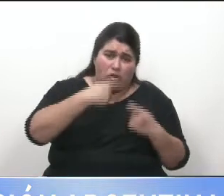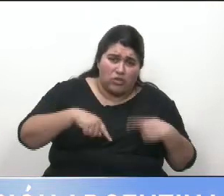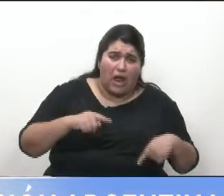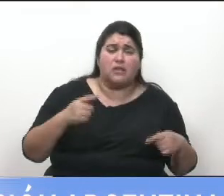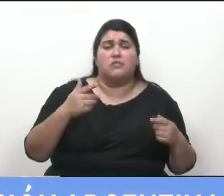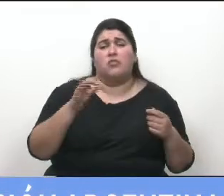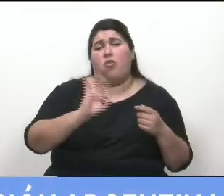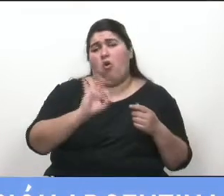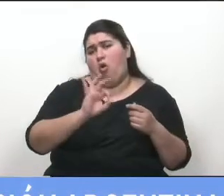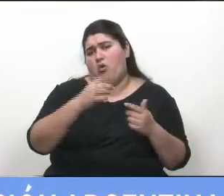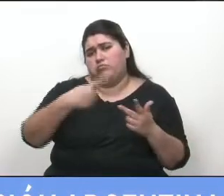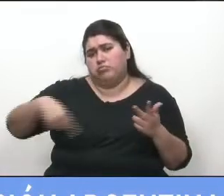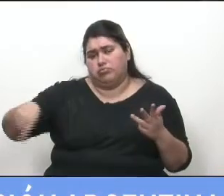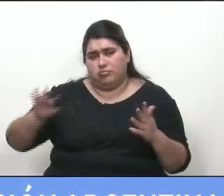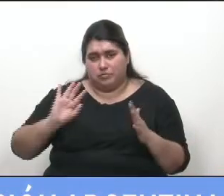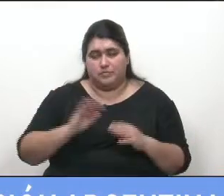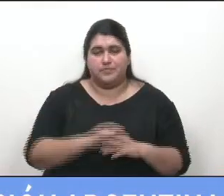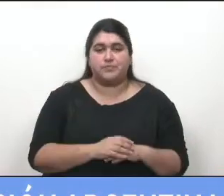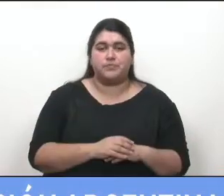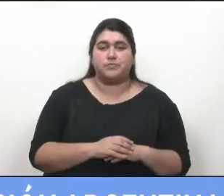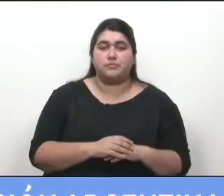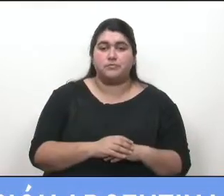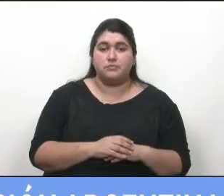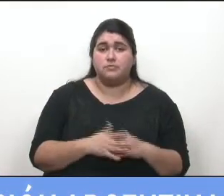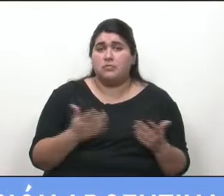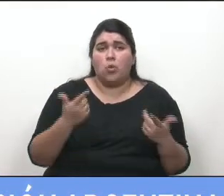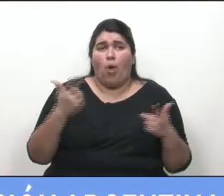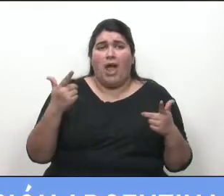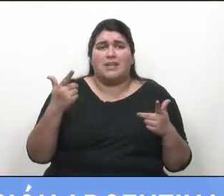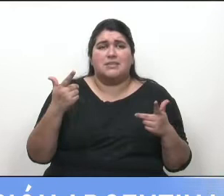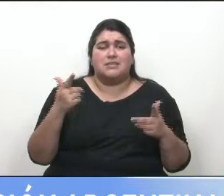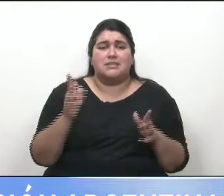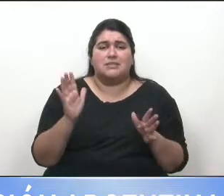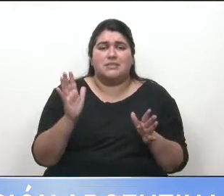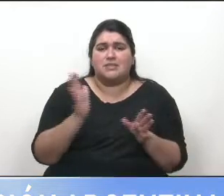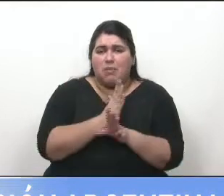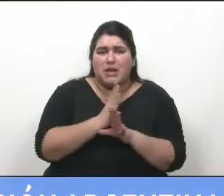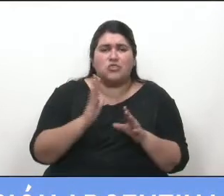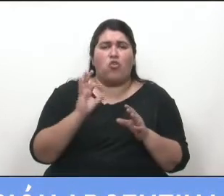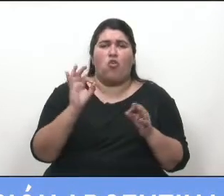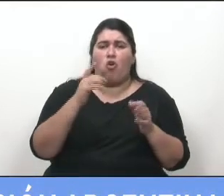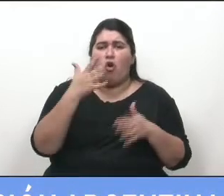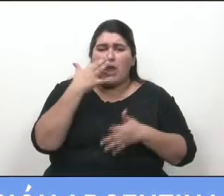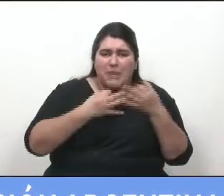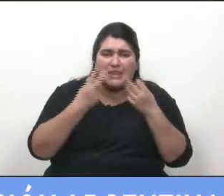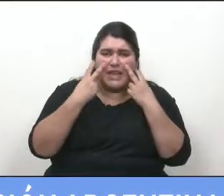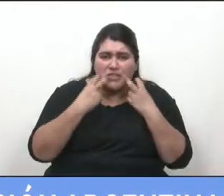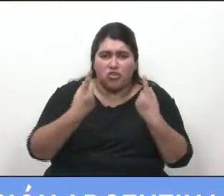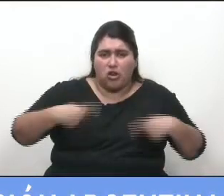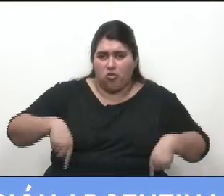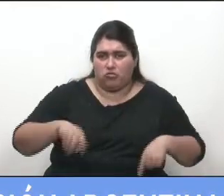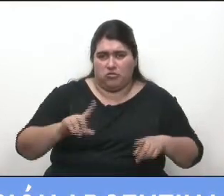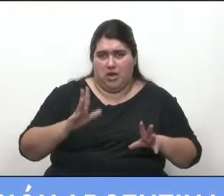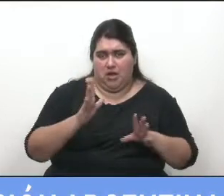delitos de estas características. Y no existe ninguna restricción a las investigaciones que sobre estos casos se deban hacer.